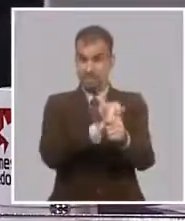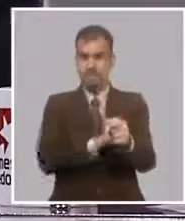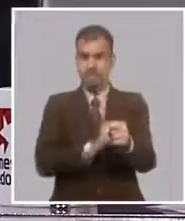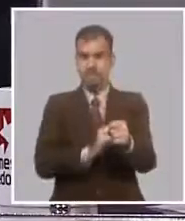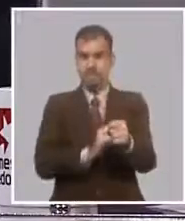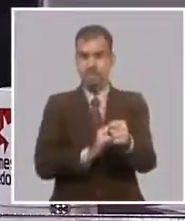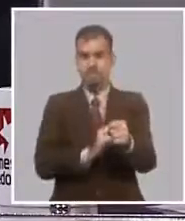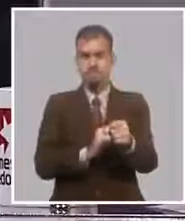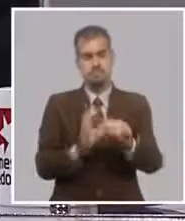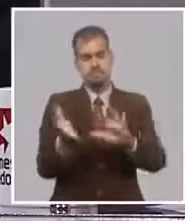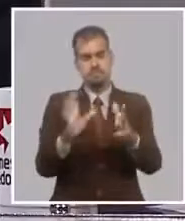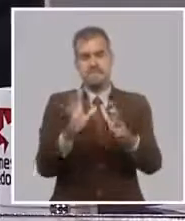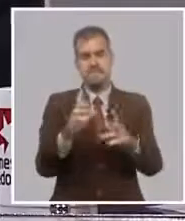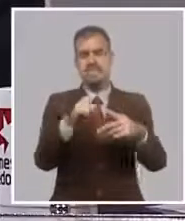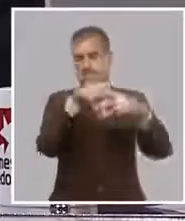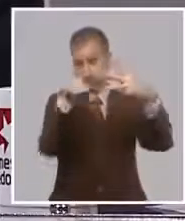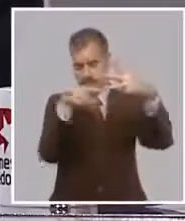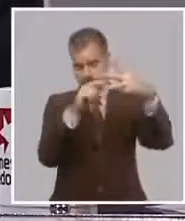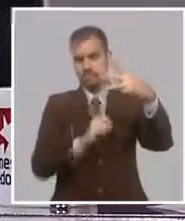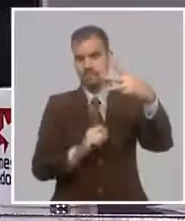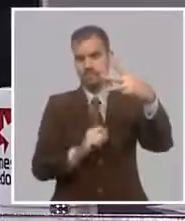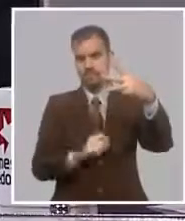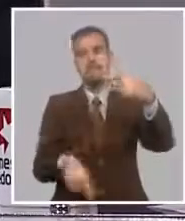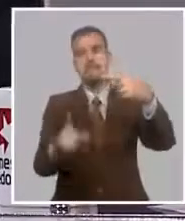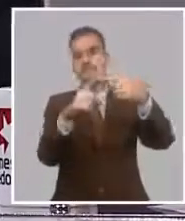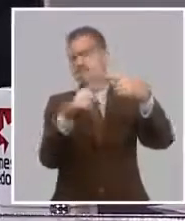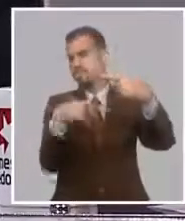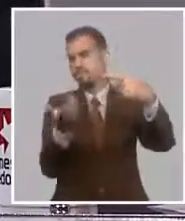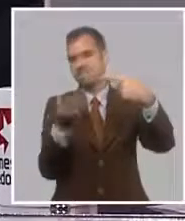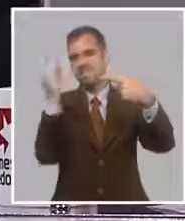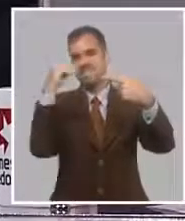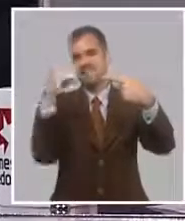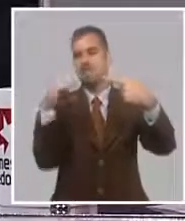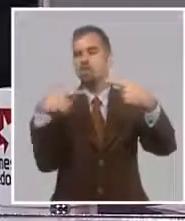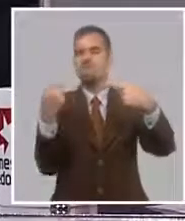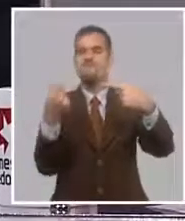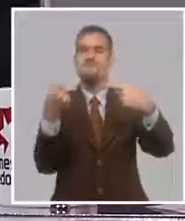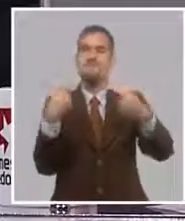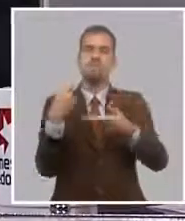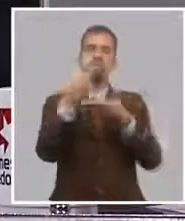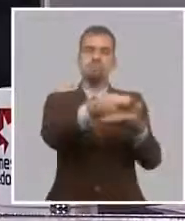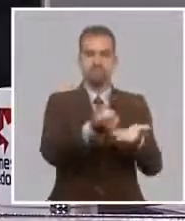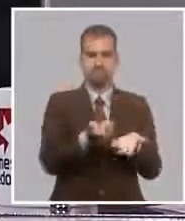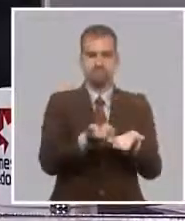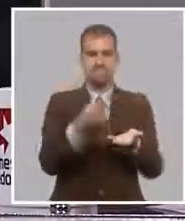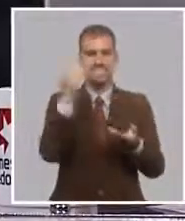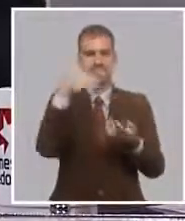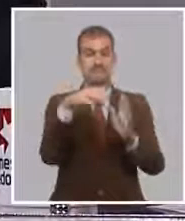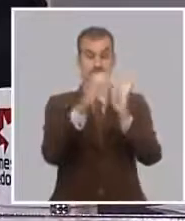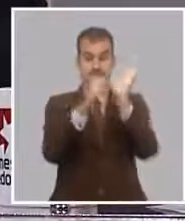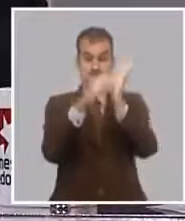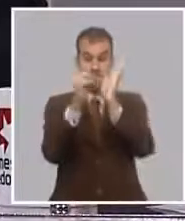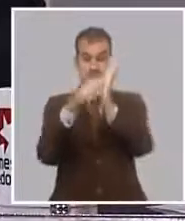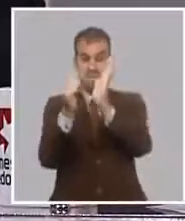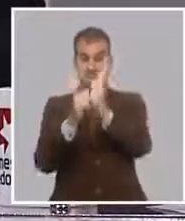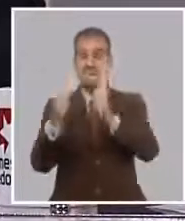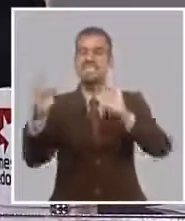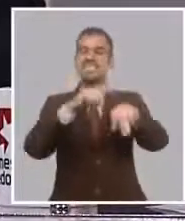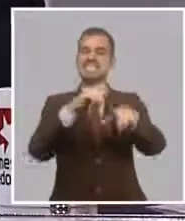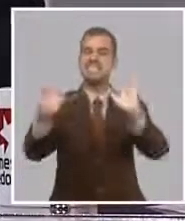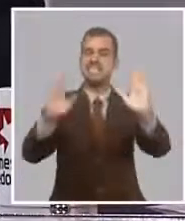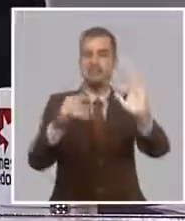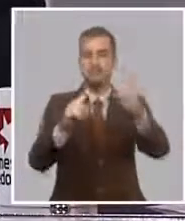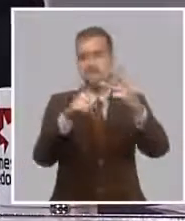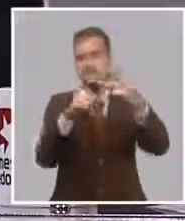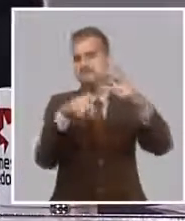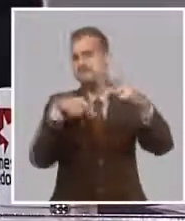concentraron en tres aspectos. El monto de los financiamientos, el periodo de amortización de los créditos y la necesidad